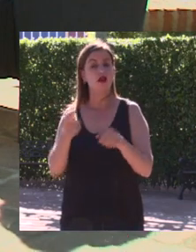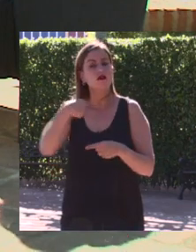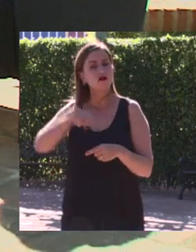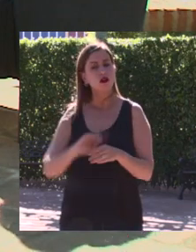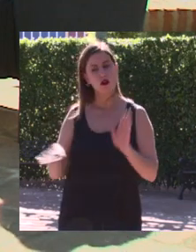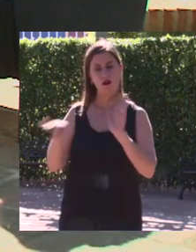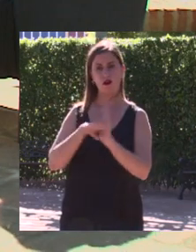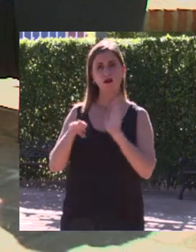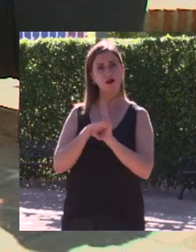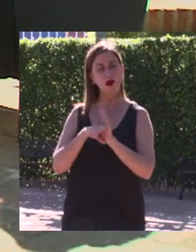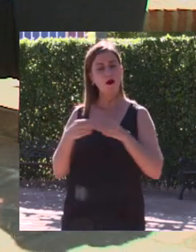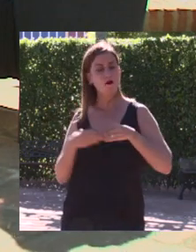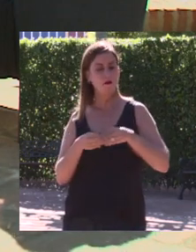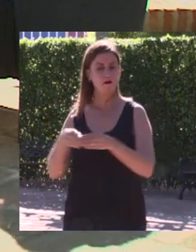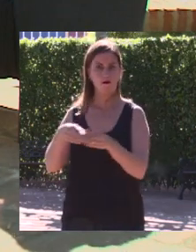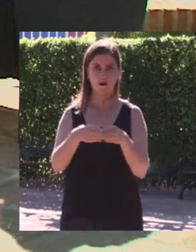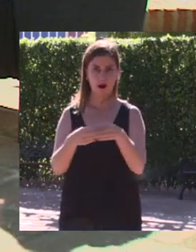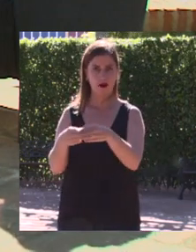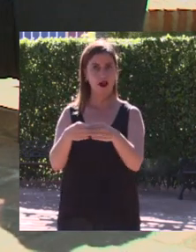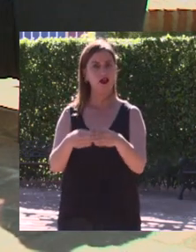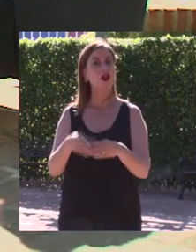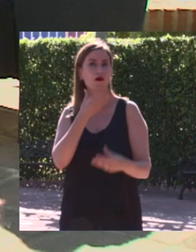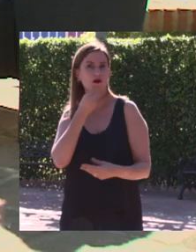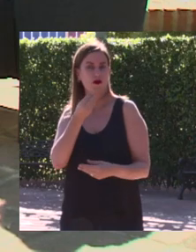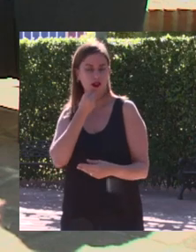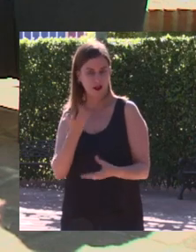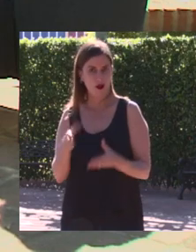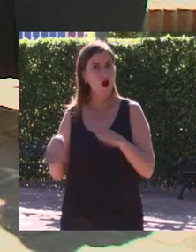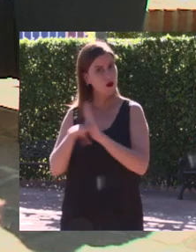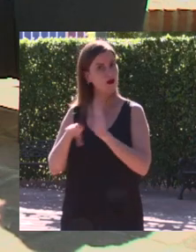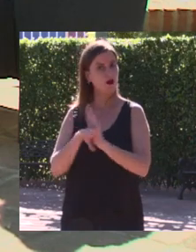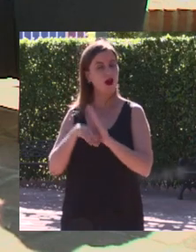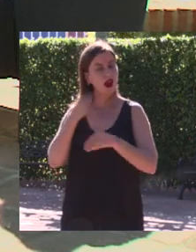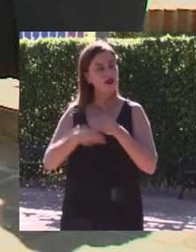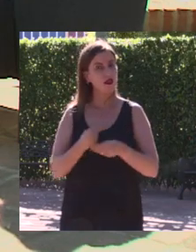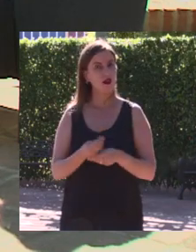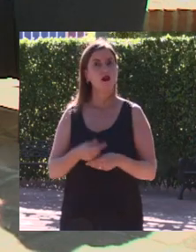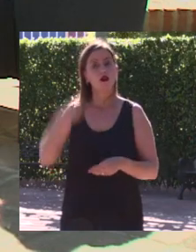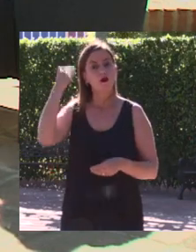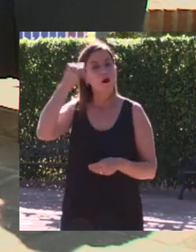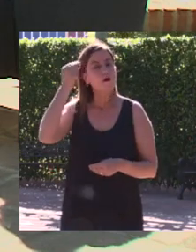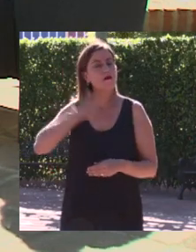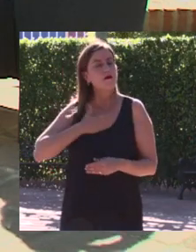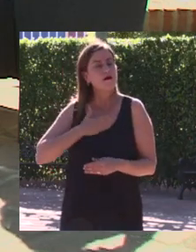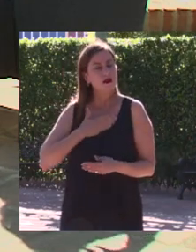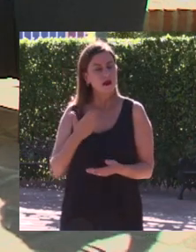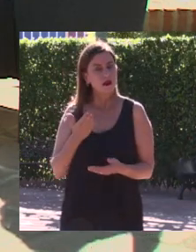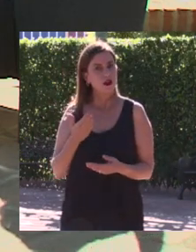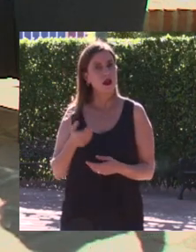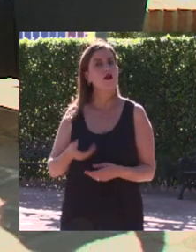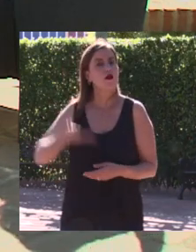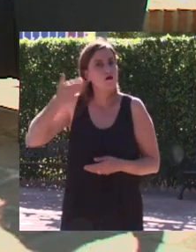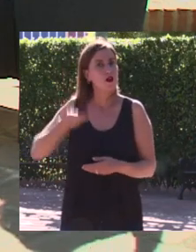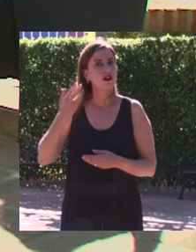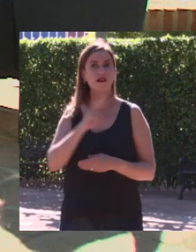con el viento y seguimos navegando que es lo bonito yo creo que realmente es muy importante poner en valor y